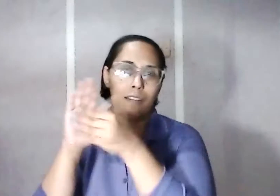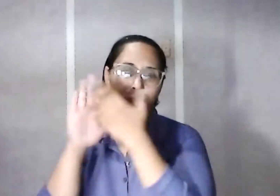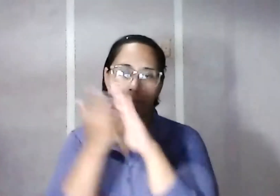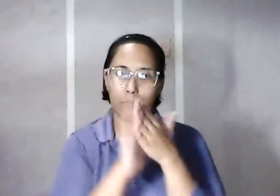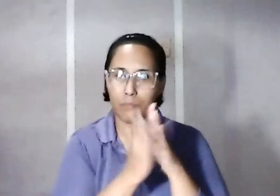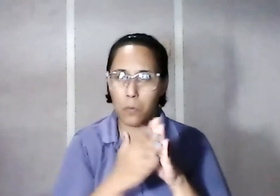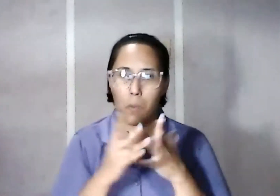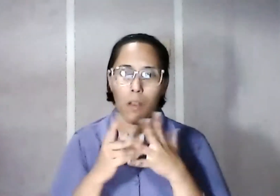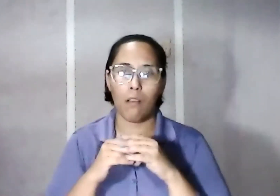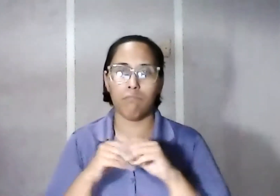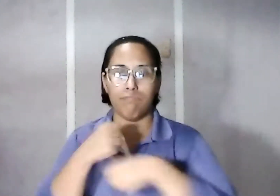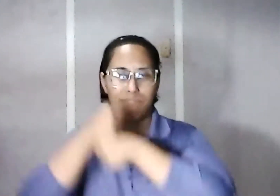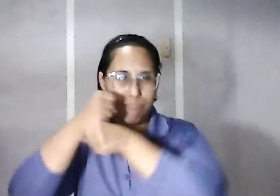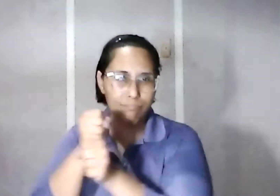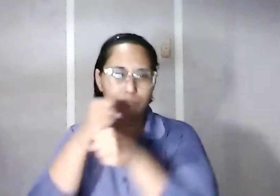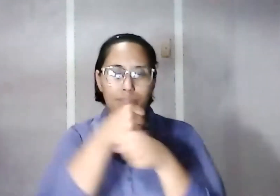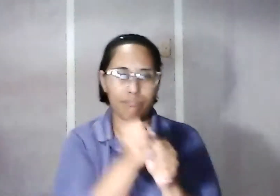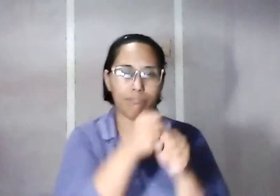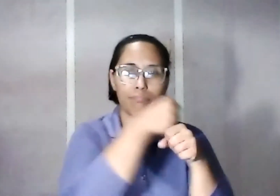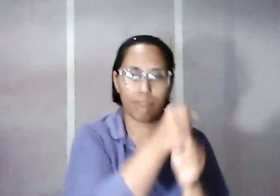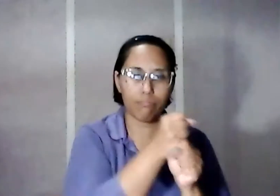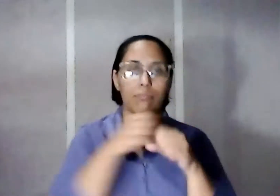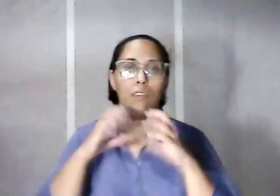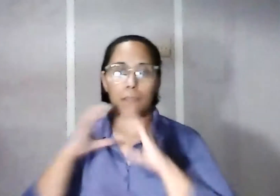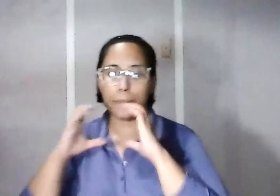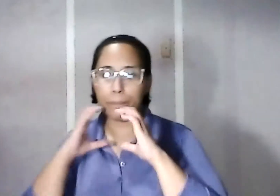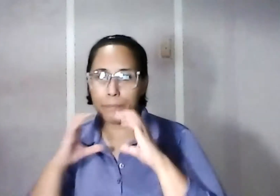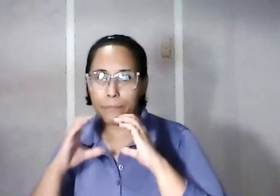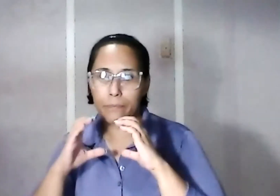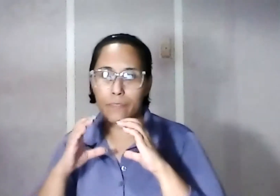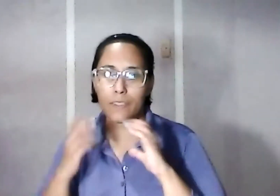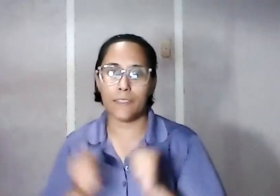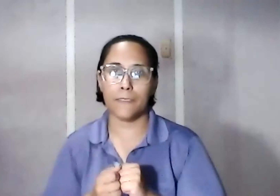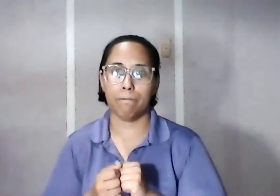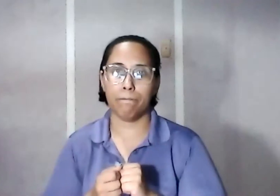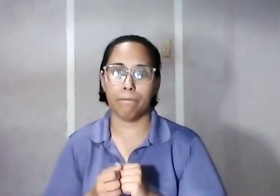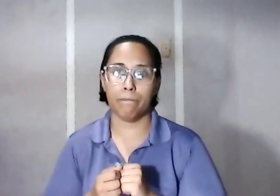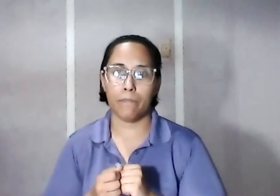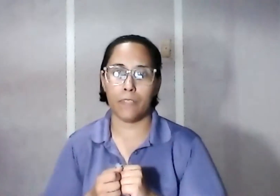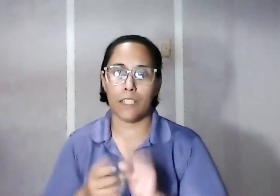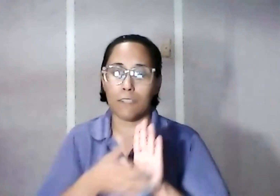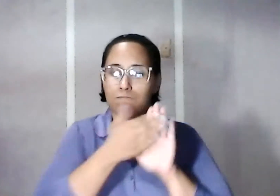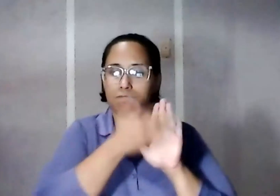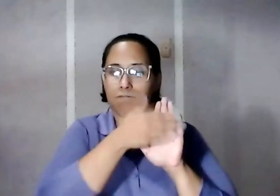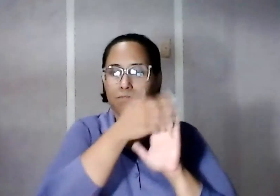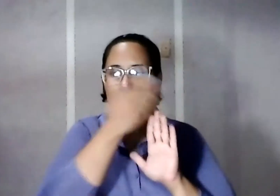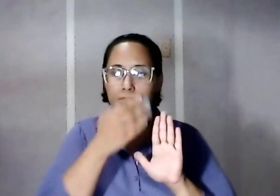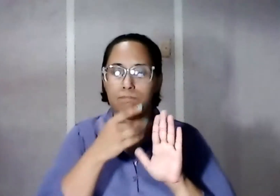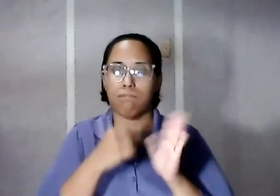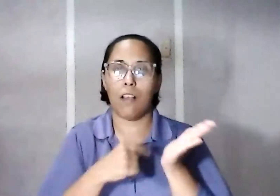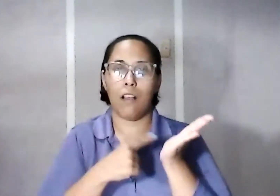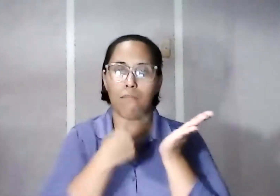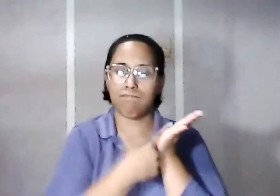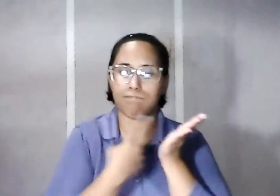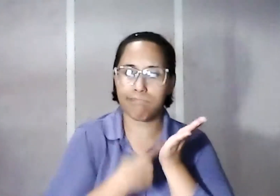contenidos, de generar conversaciones, de enriquecer la discusión y la esfera